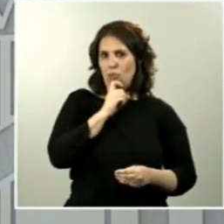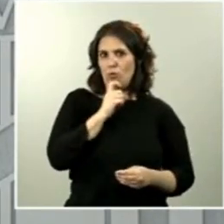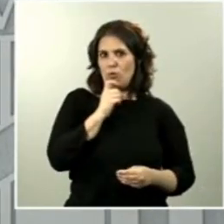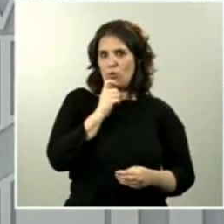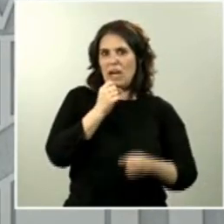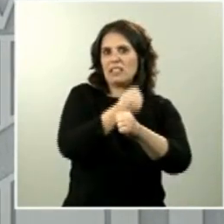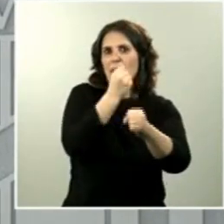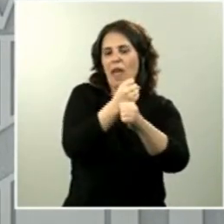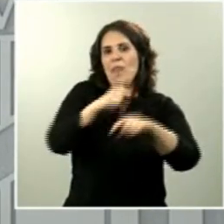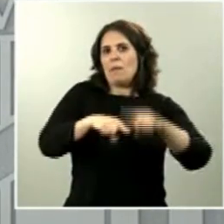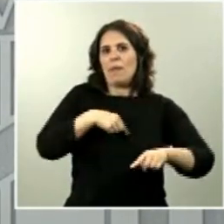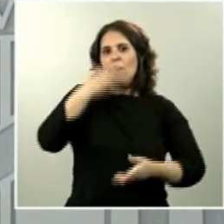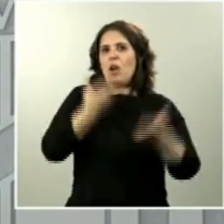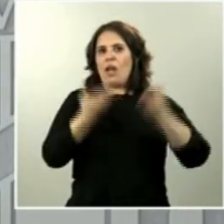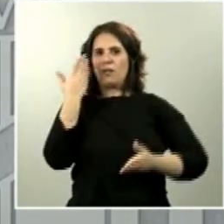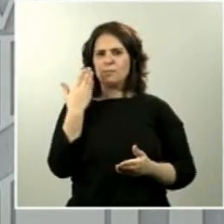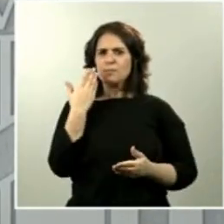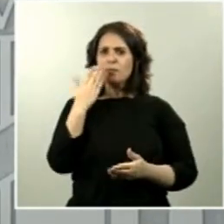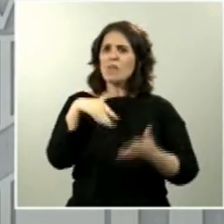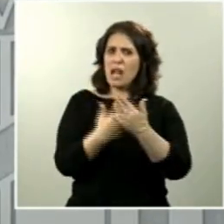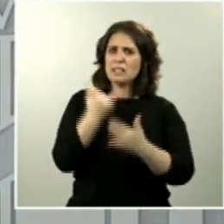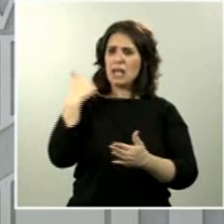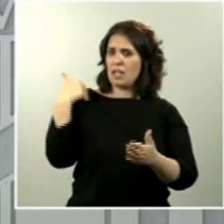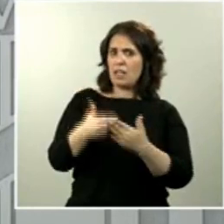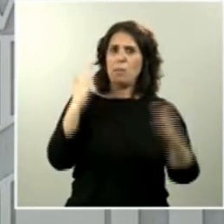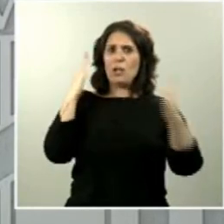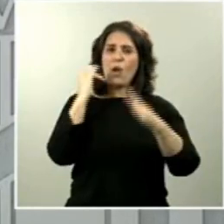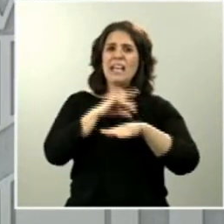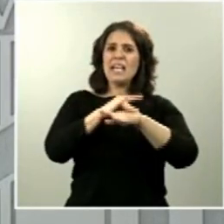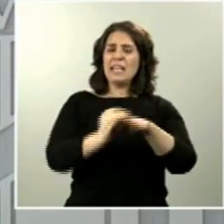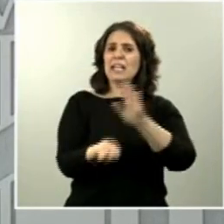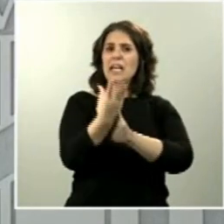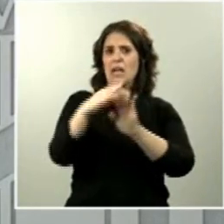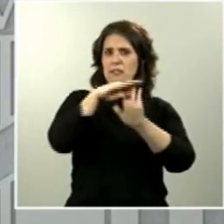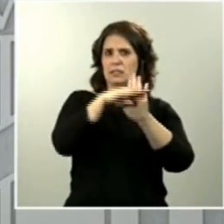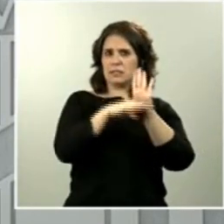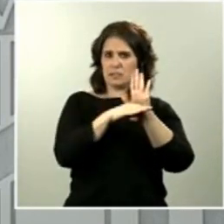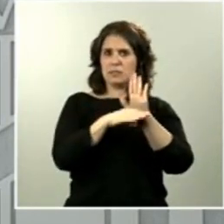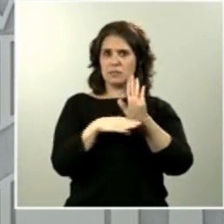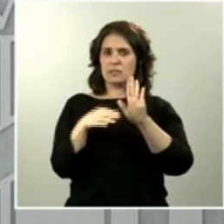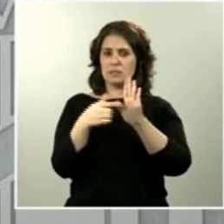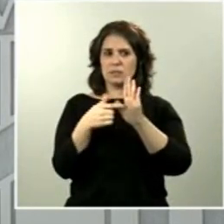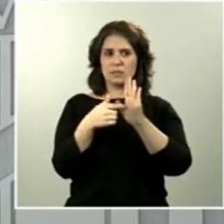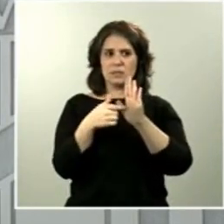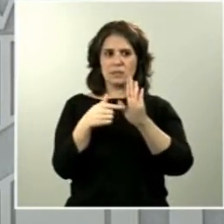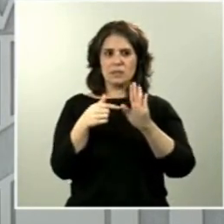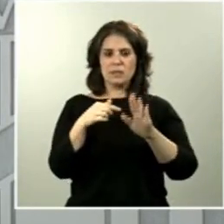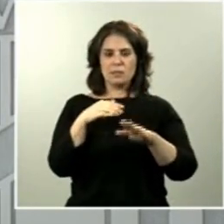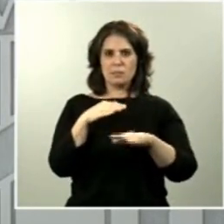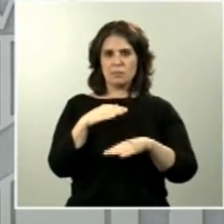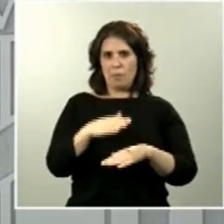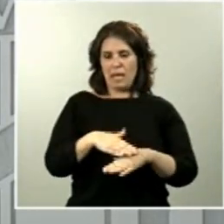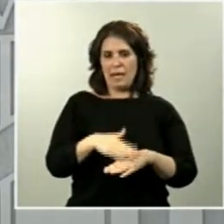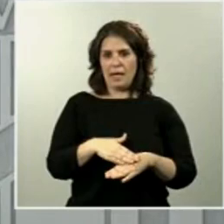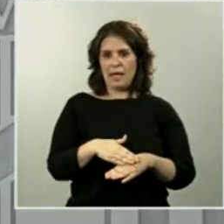guías que se han ido publicando a lo largo de este periodo están inspiradas en las actuaciones propias que ha hecho la